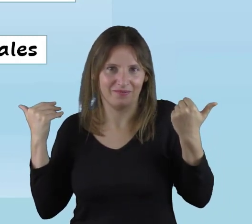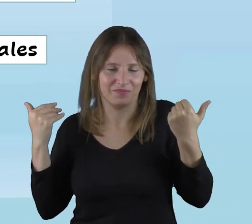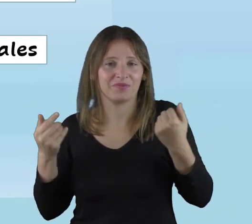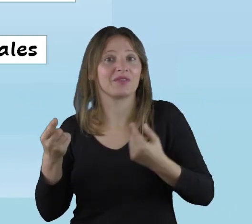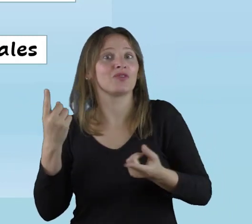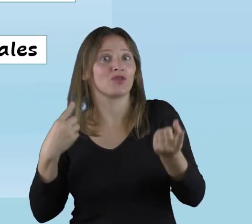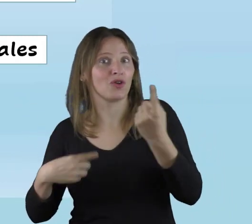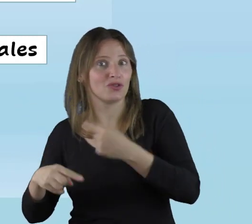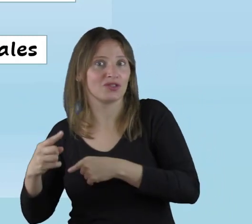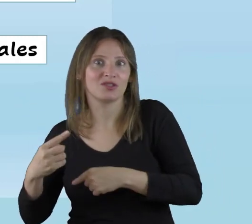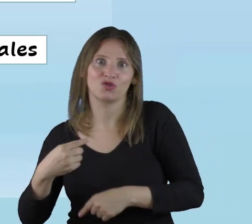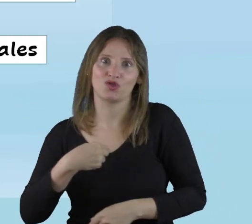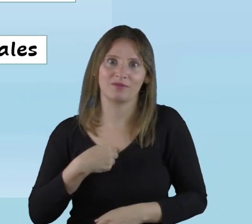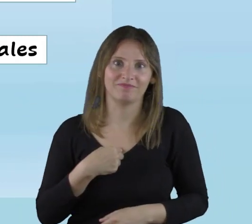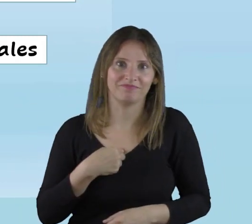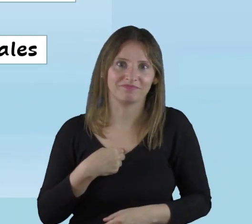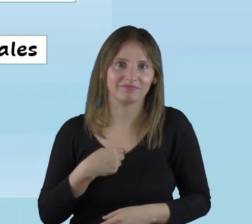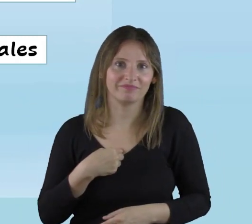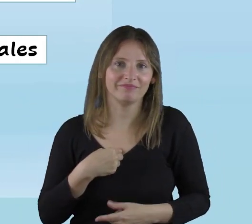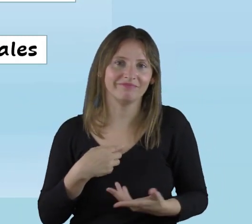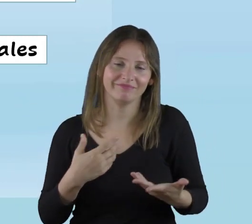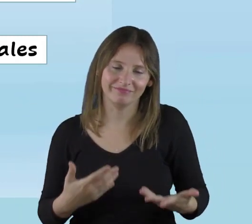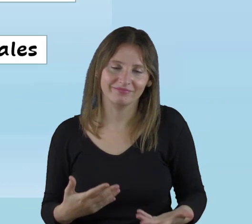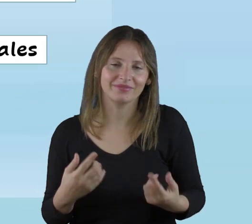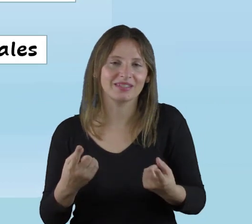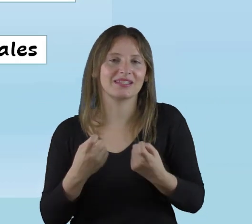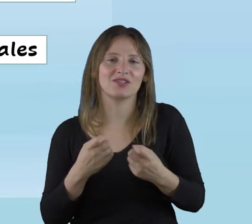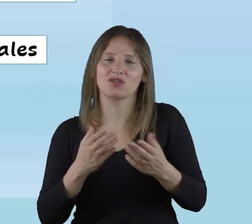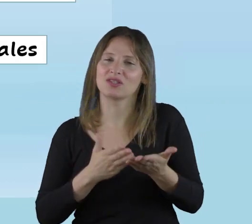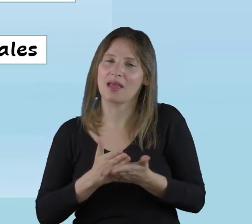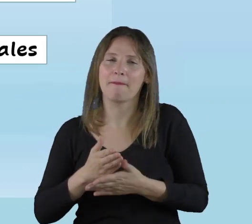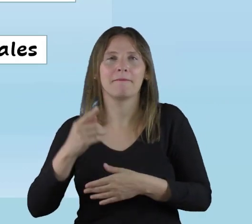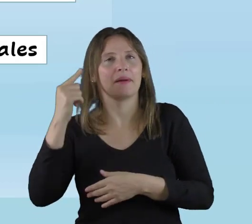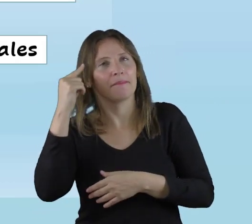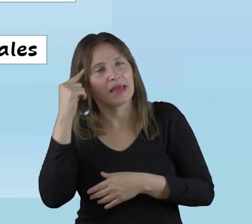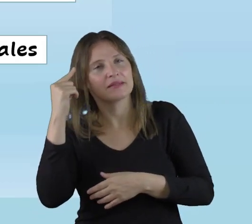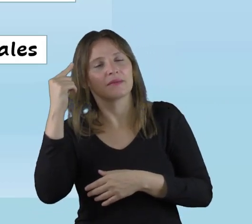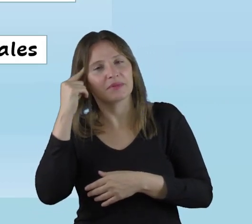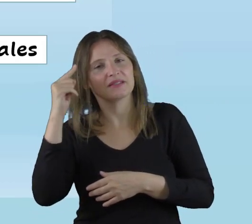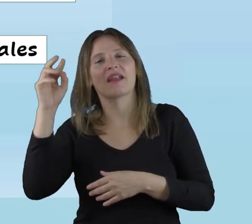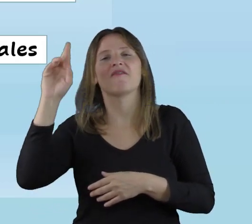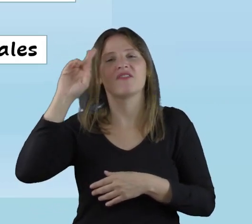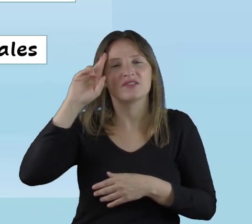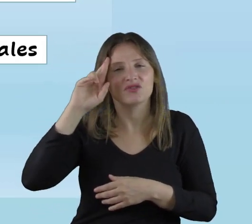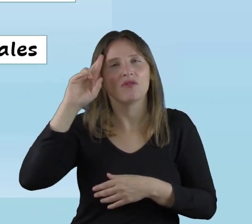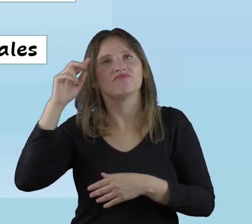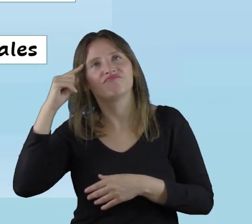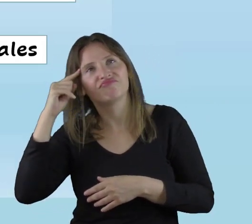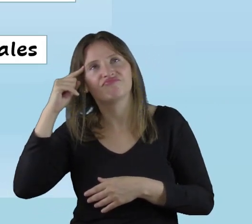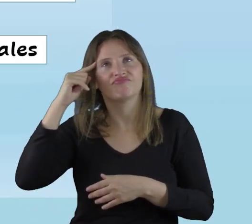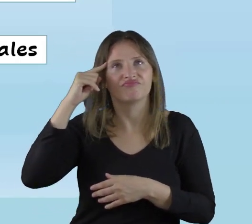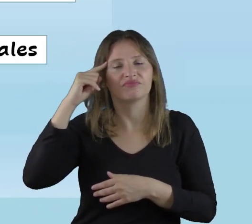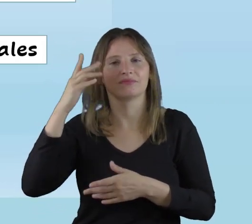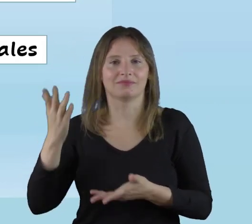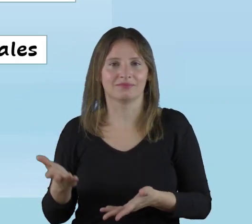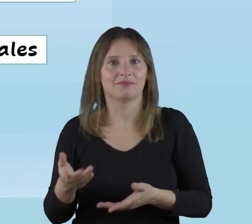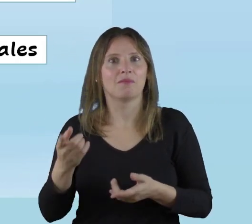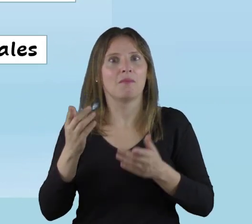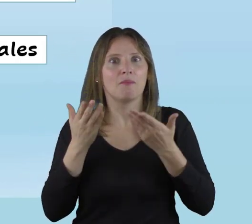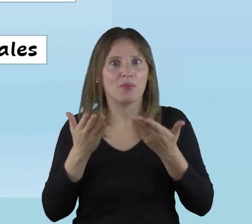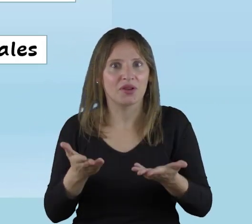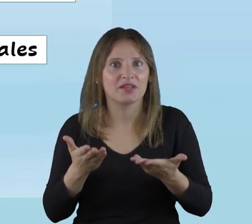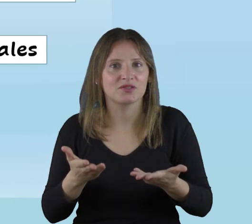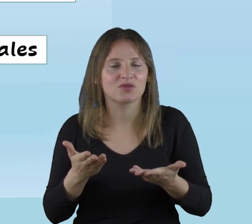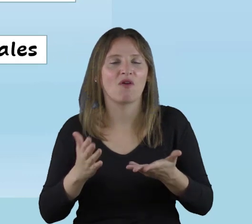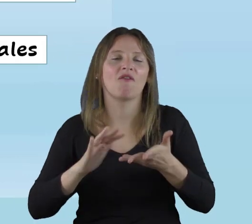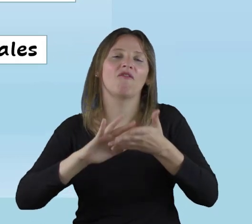desterrarlas, tengo que estar reflexionando constantemente.